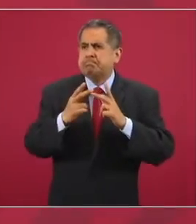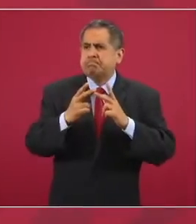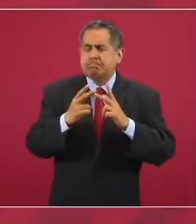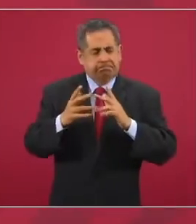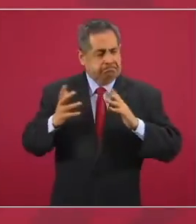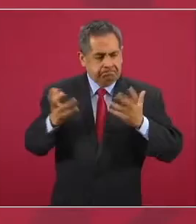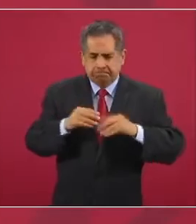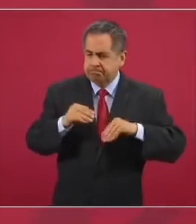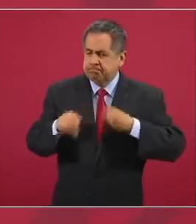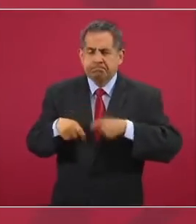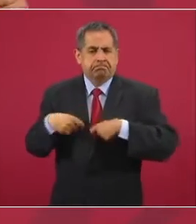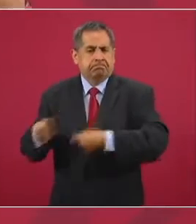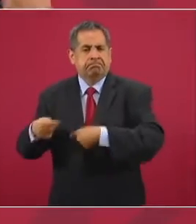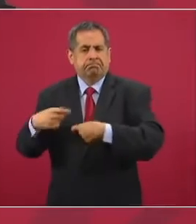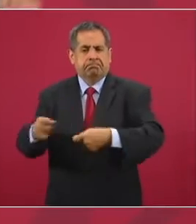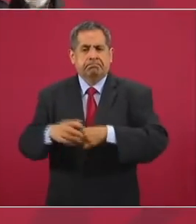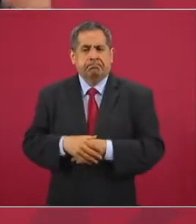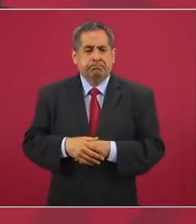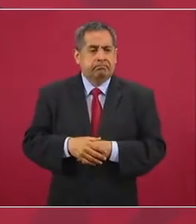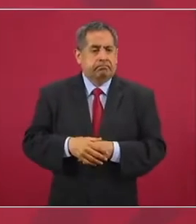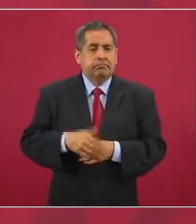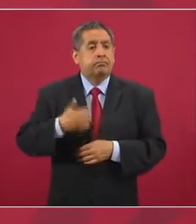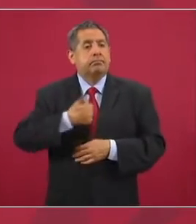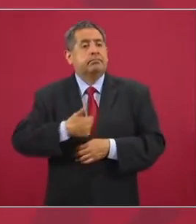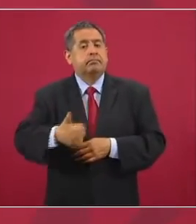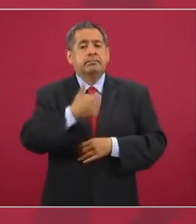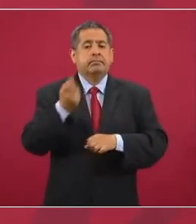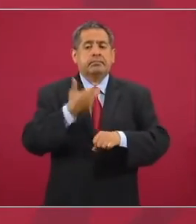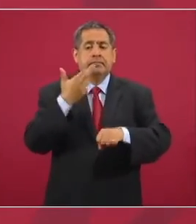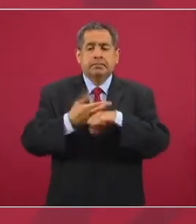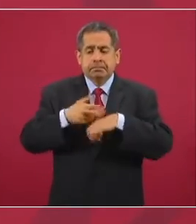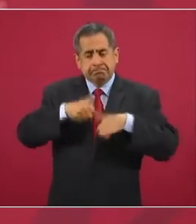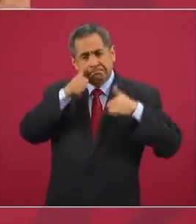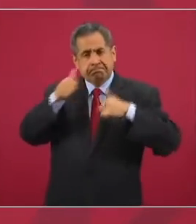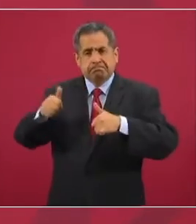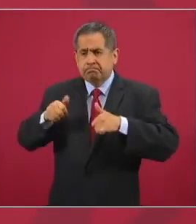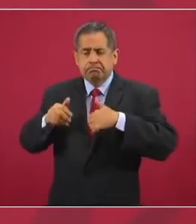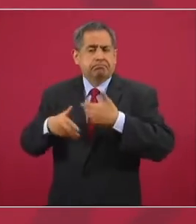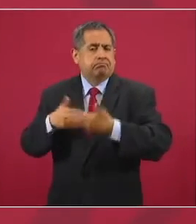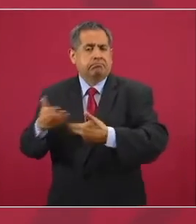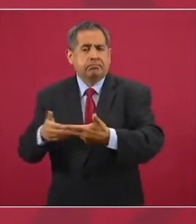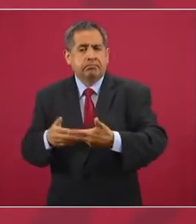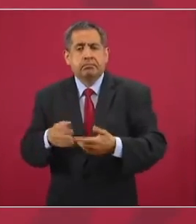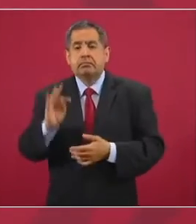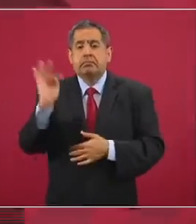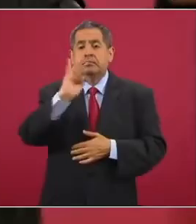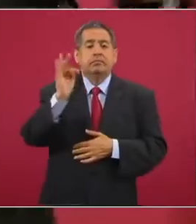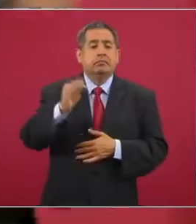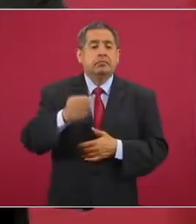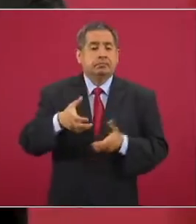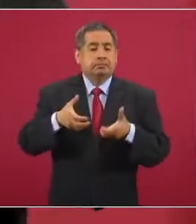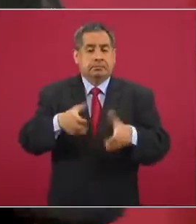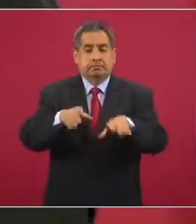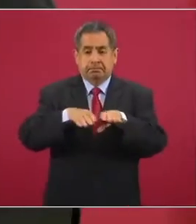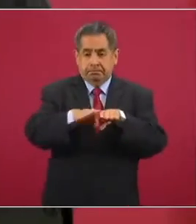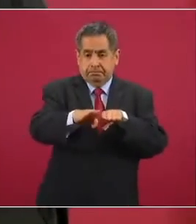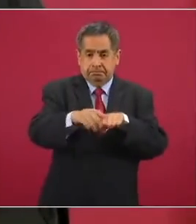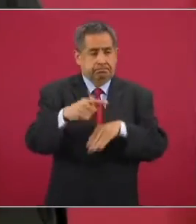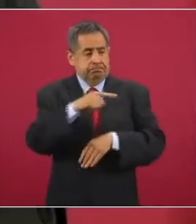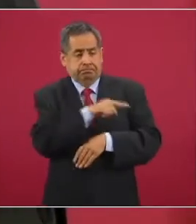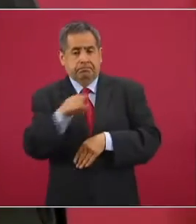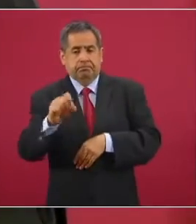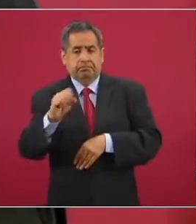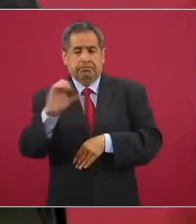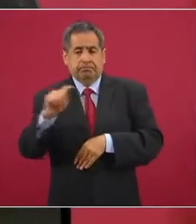actúa. Cada secretaría hace lo que le corresponde. Si se dañaron los caminos, entra comunicaciones.